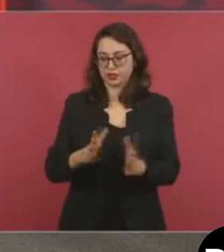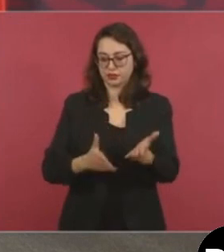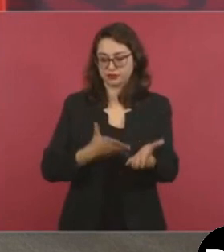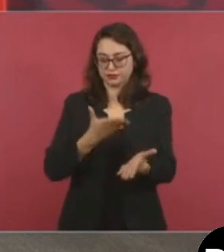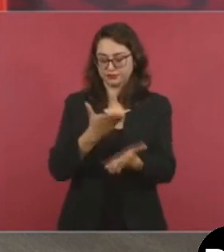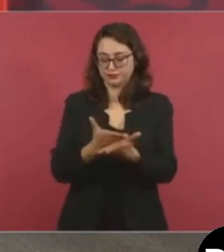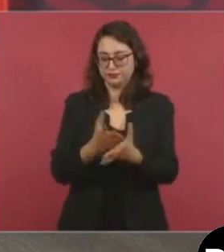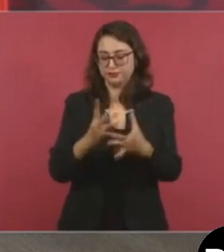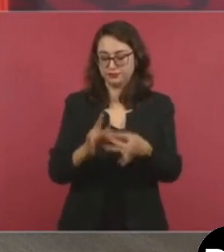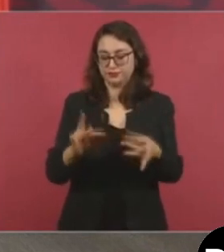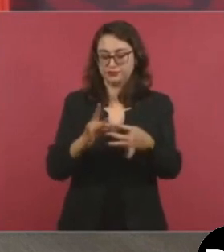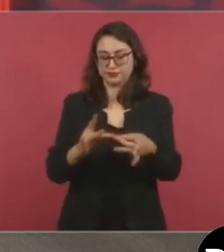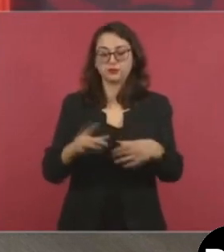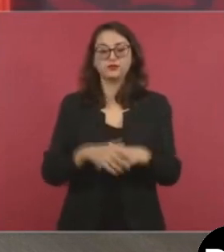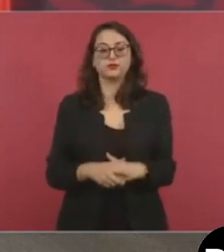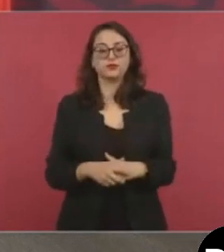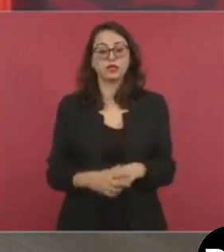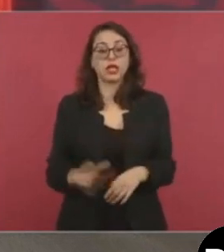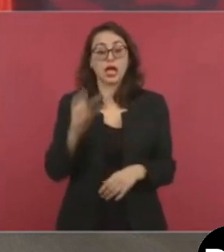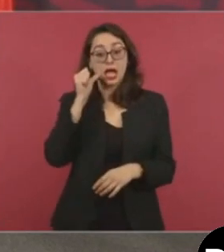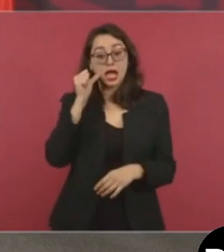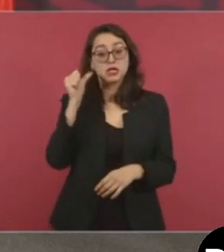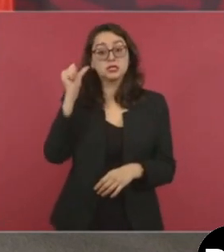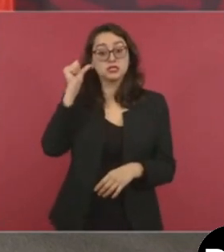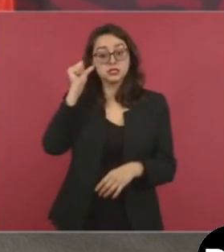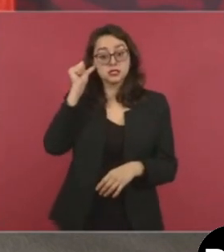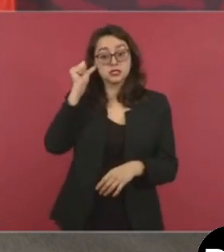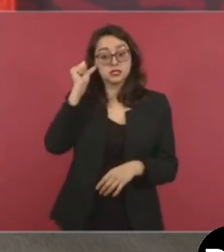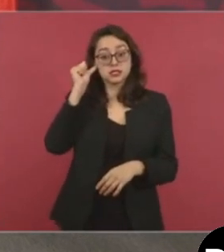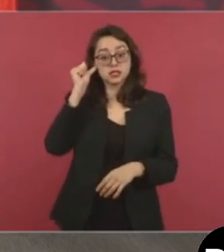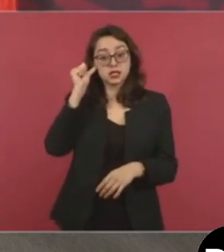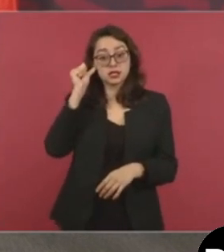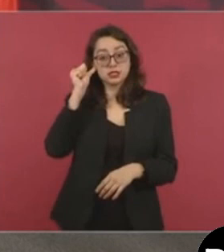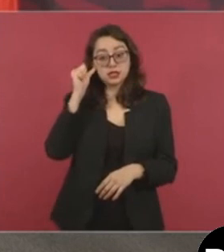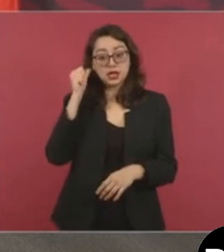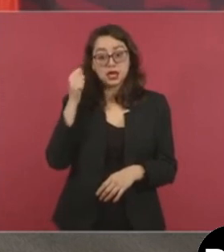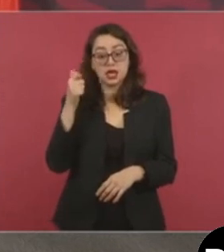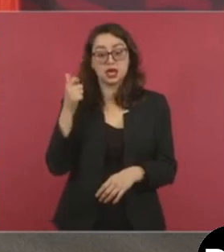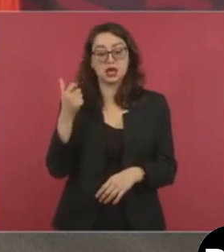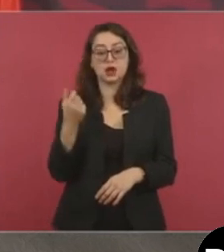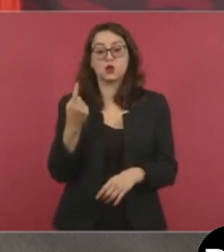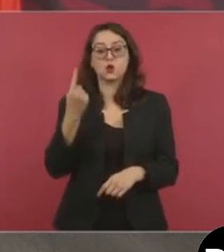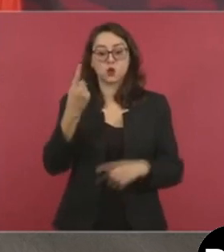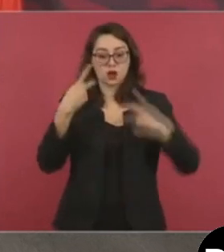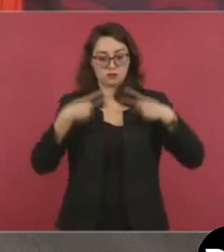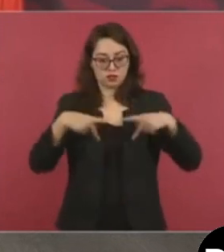expresidentes pasaban a ser senadores, lo voy a decir